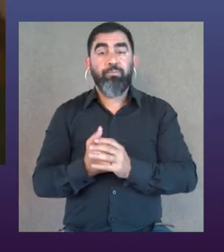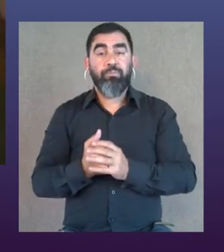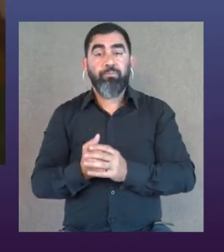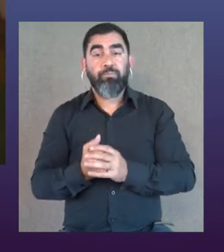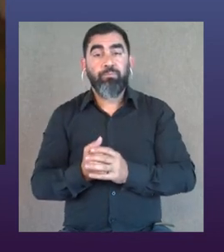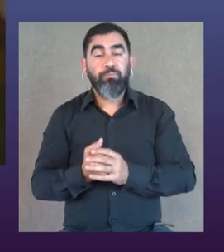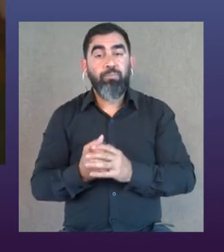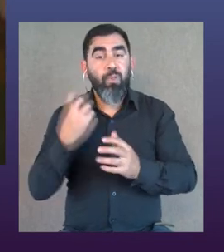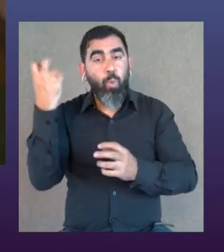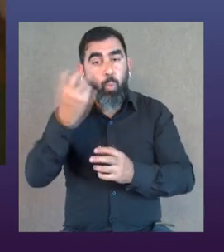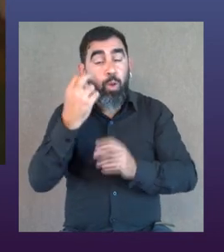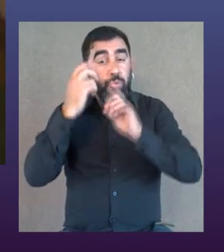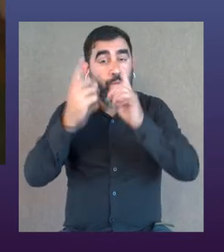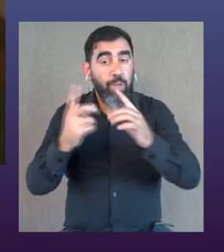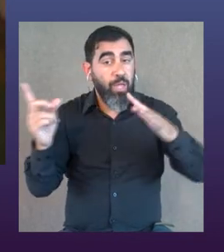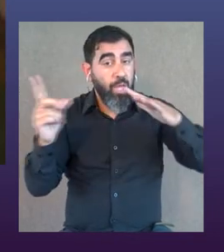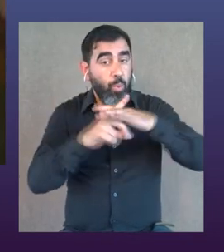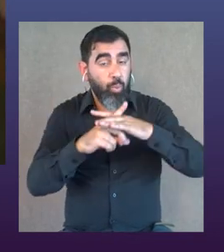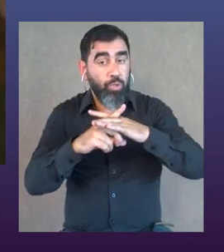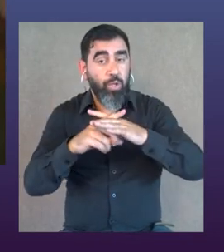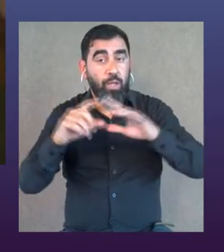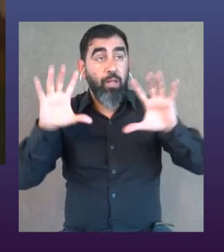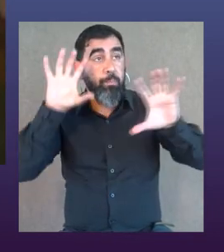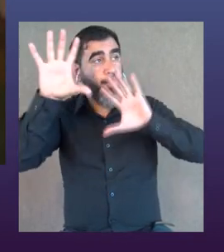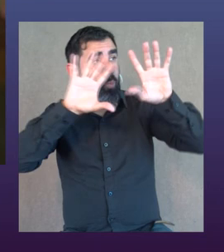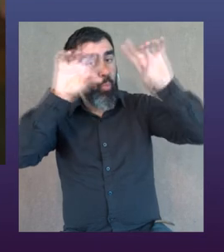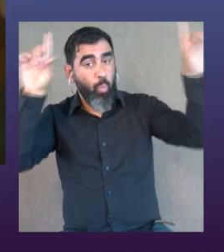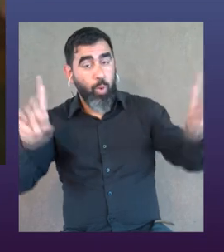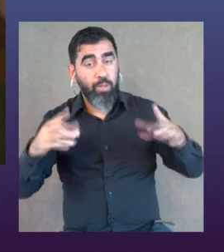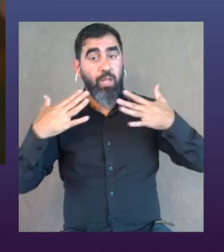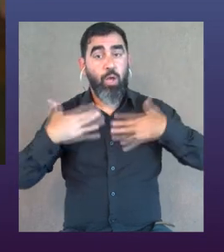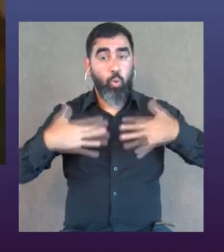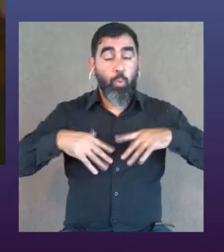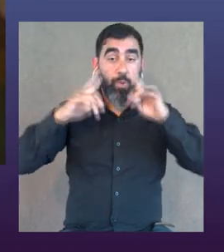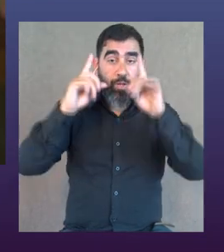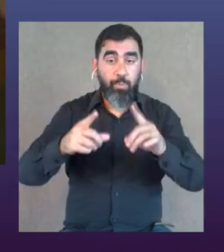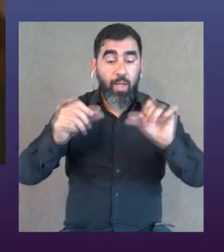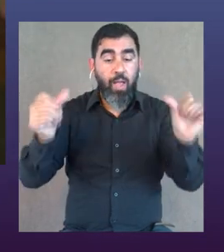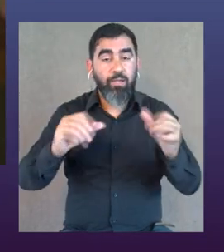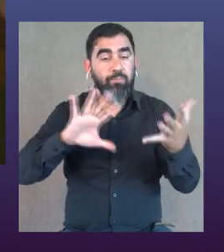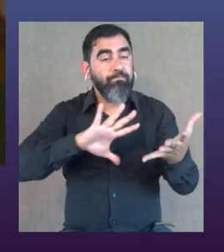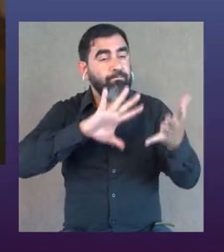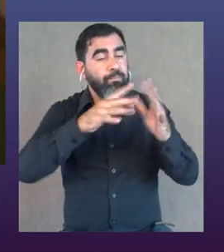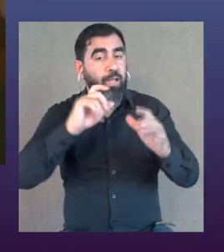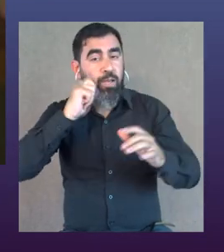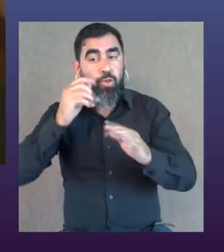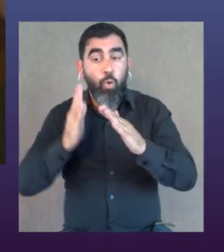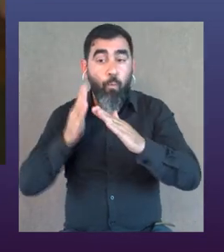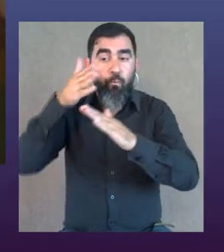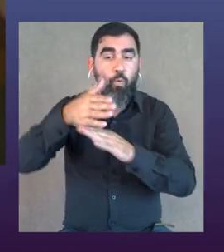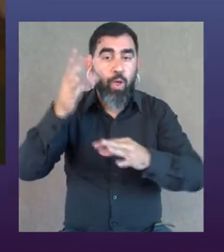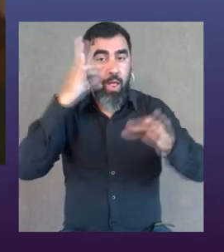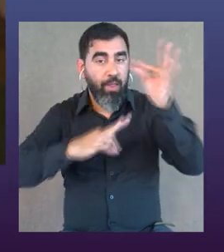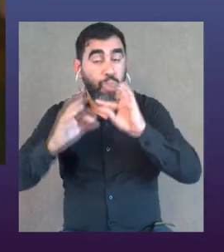herramientas, tratando de incluir escenografía, vestuario, tratando de generar ese